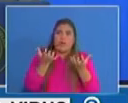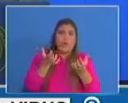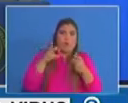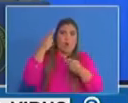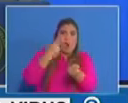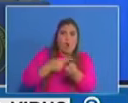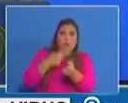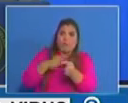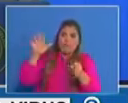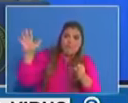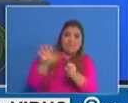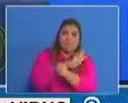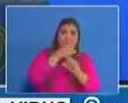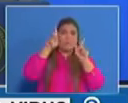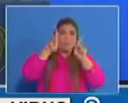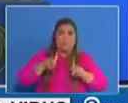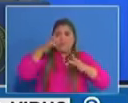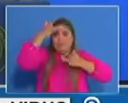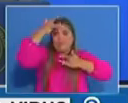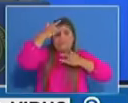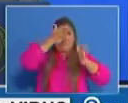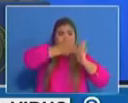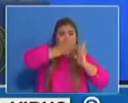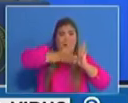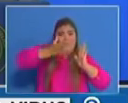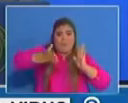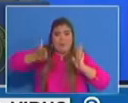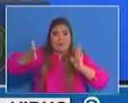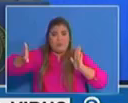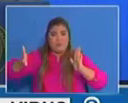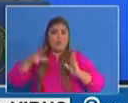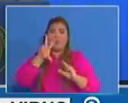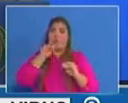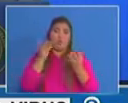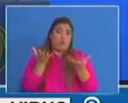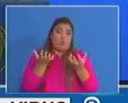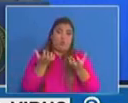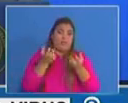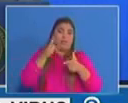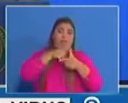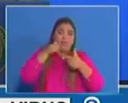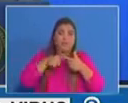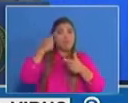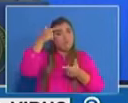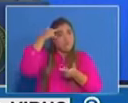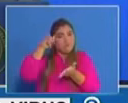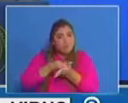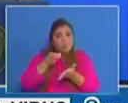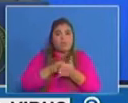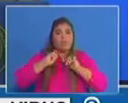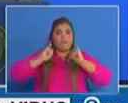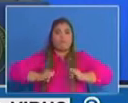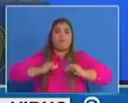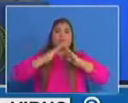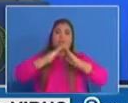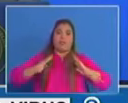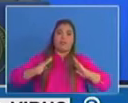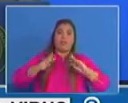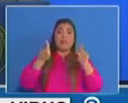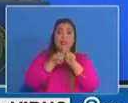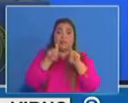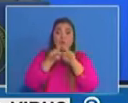hospitalización y más importante de los casos que estaban en cuidado intensivo.